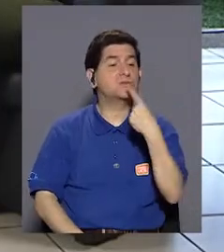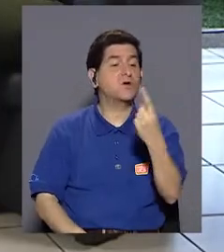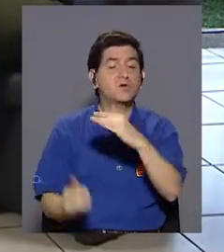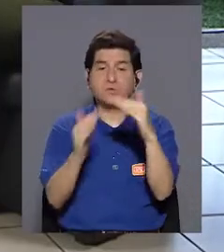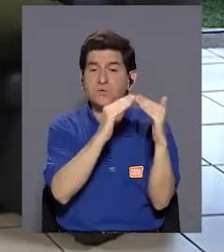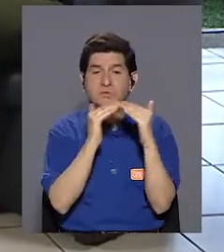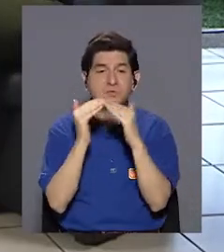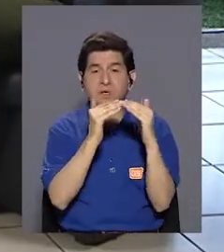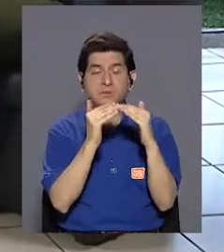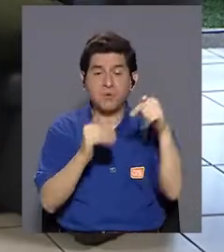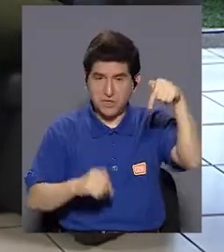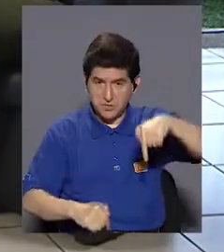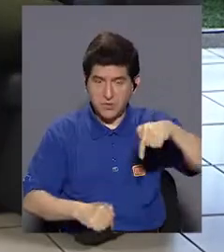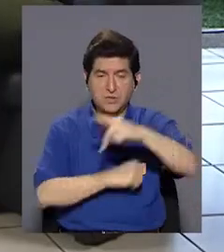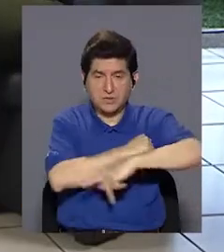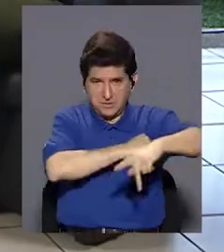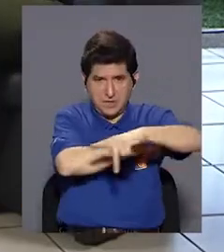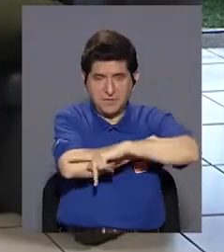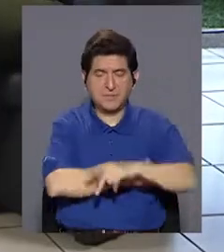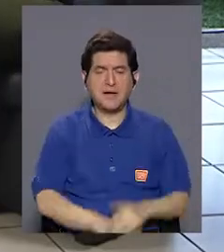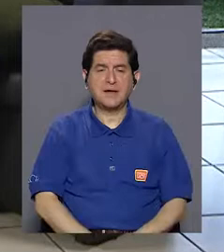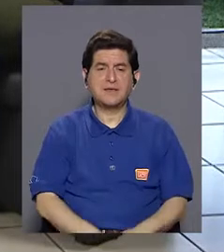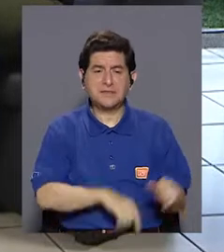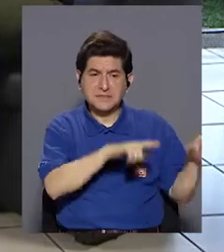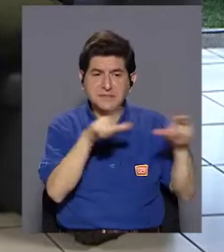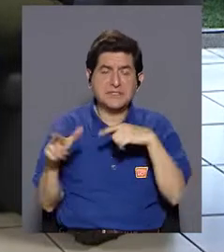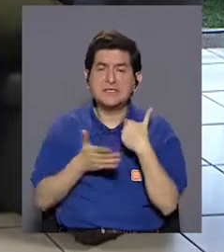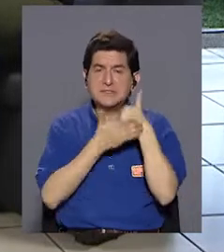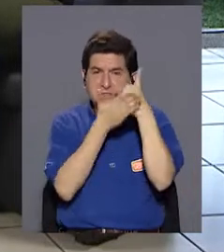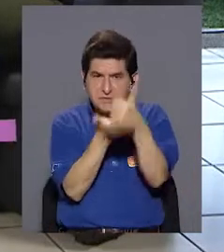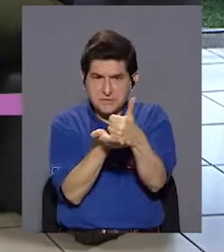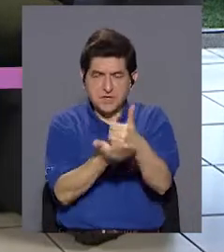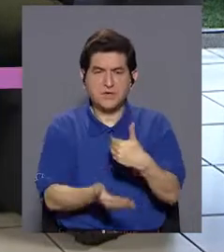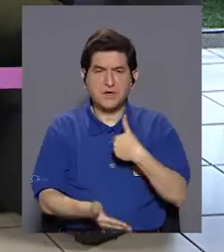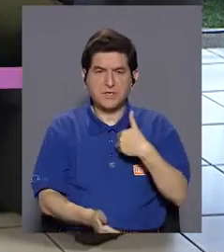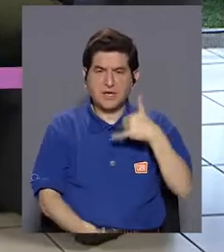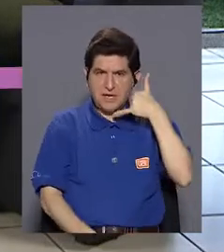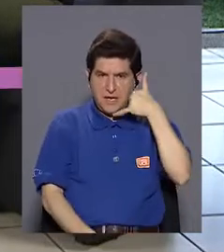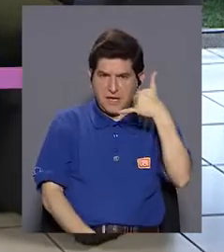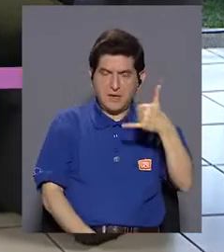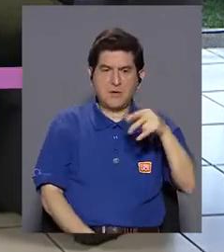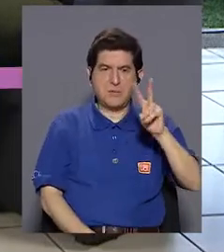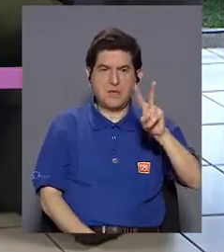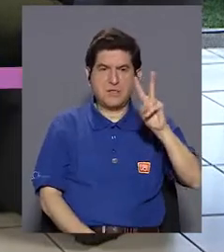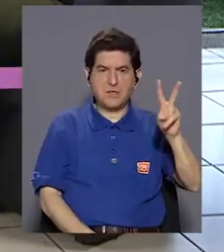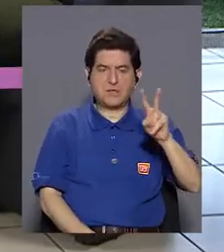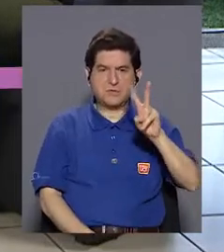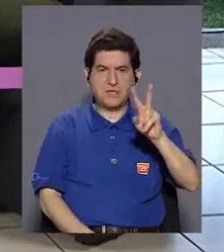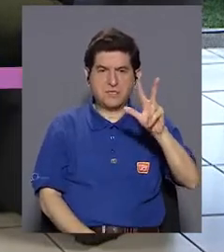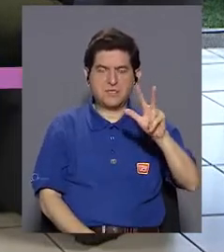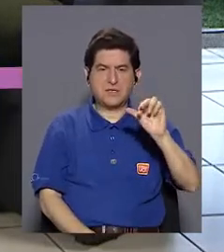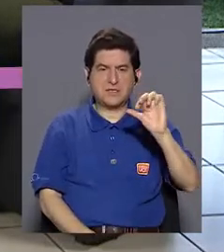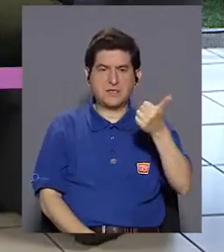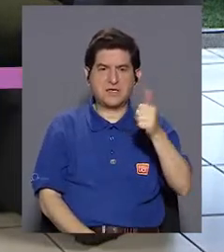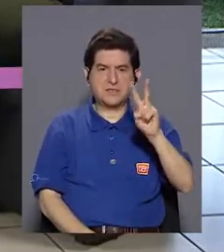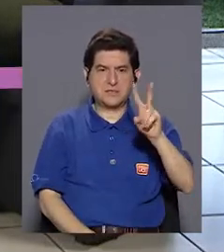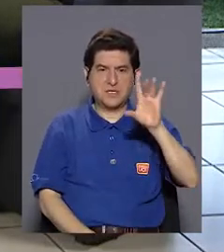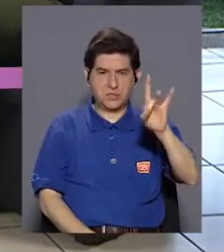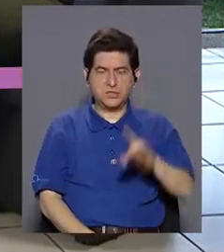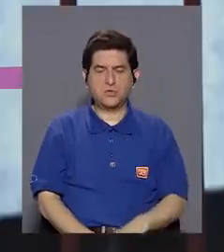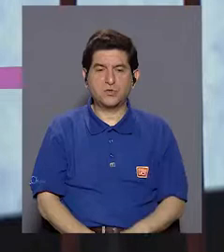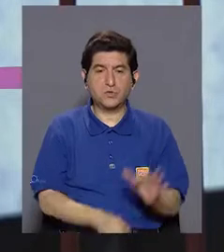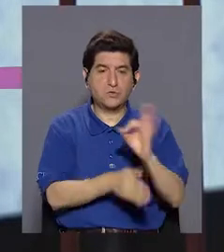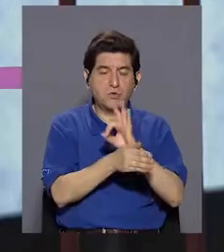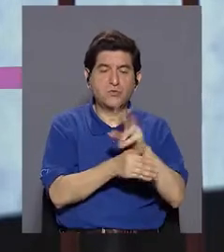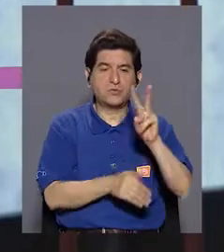decirle a la población de Costa Rica, que estamos dispuestos a ayudarles, que tenemos un teléfono el 22, 23, 10, 28,